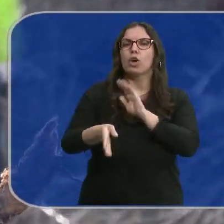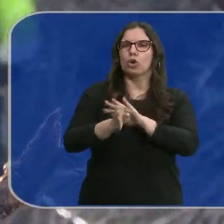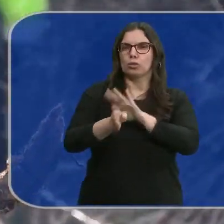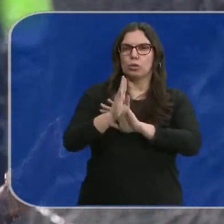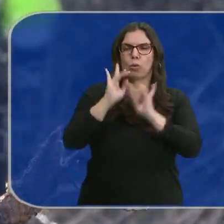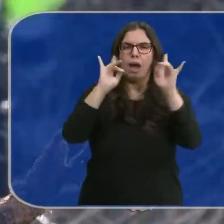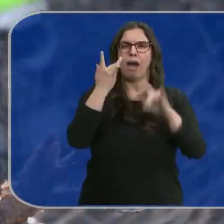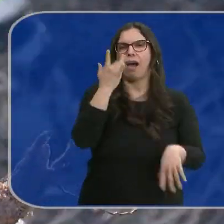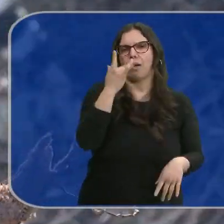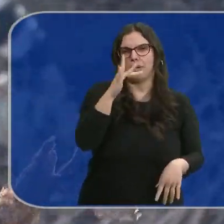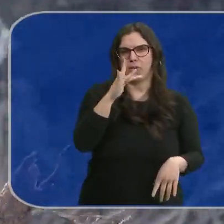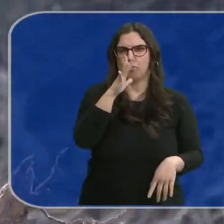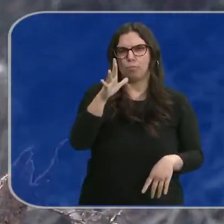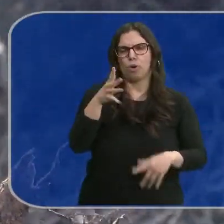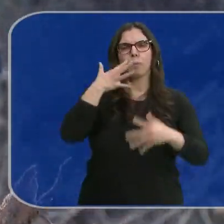riesgo de rachas fuertes de viento.